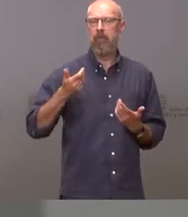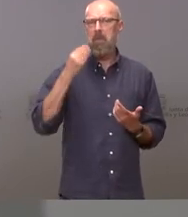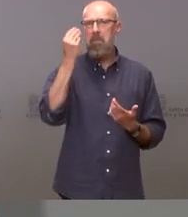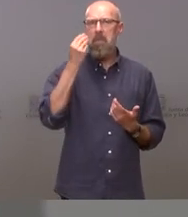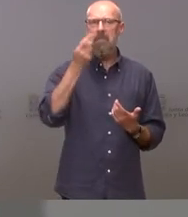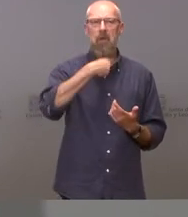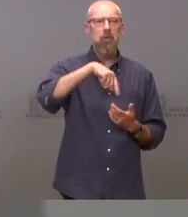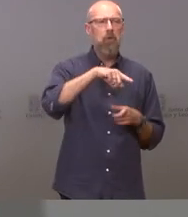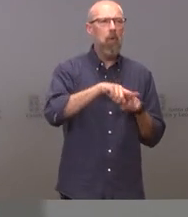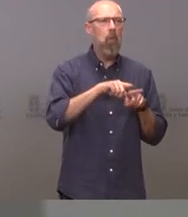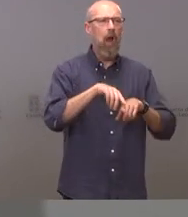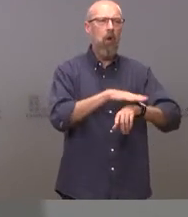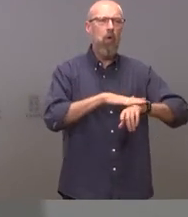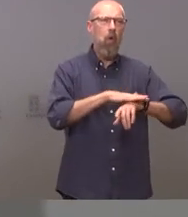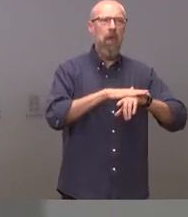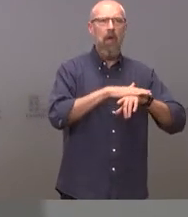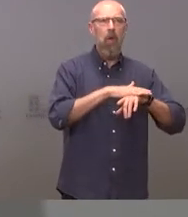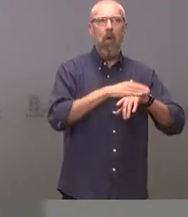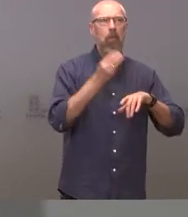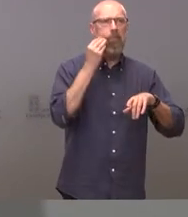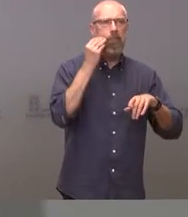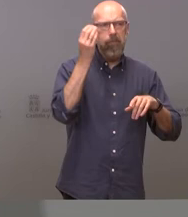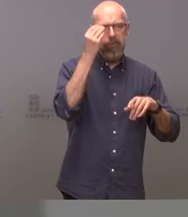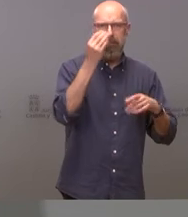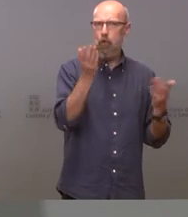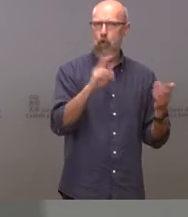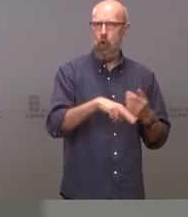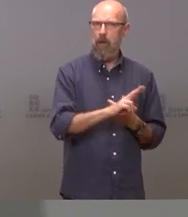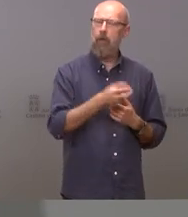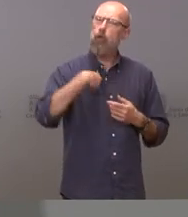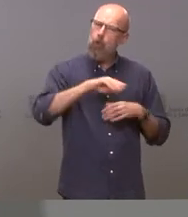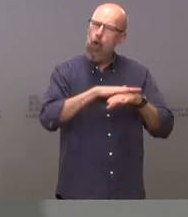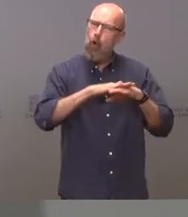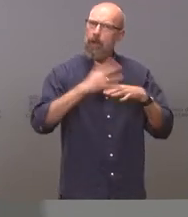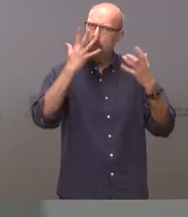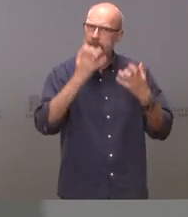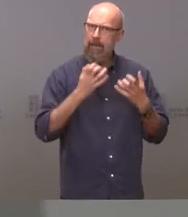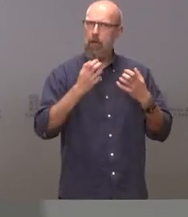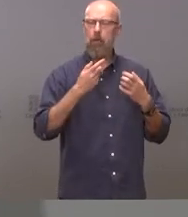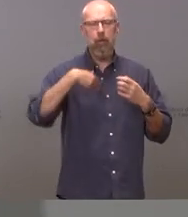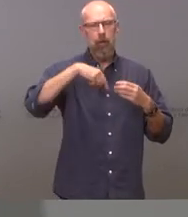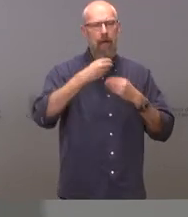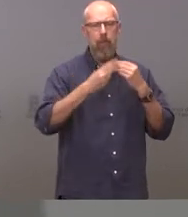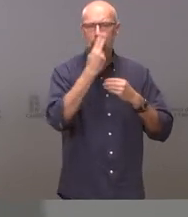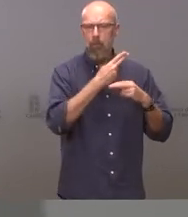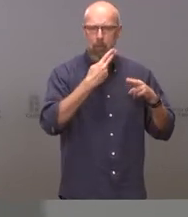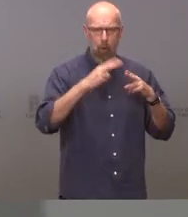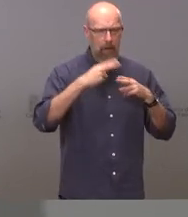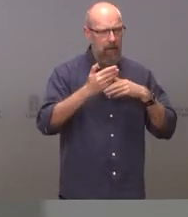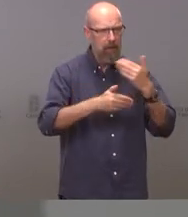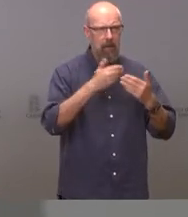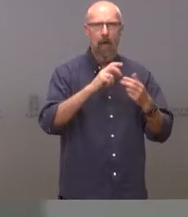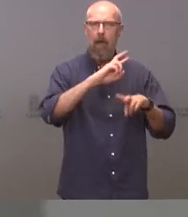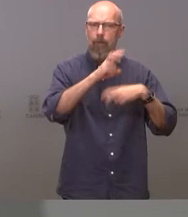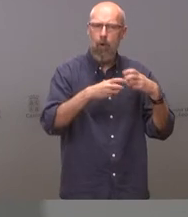un gobierno insensato nosotros somos un gobierno determinado a hacer nuestras políticas a hacer las reformas que entendemos que son necesarias